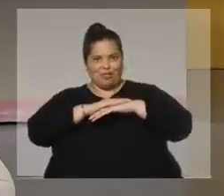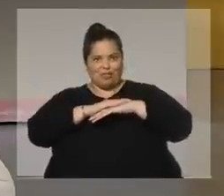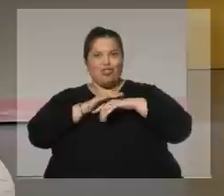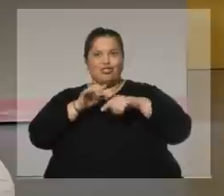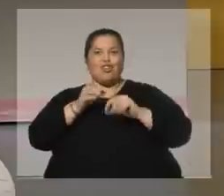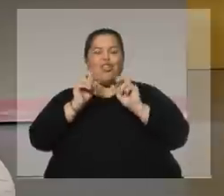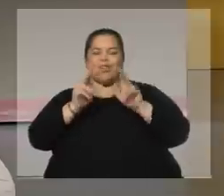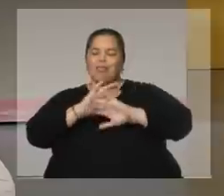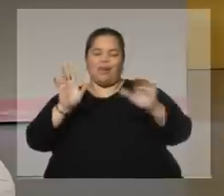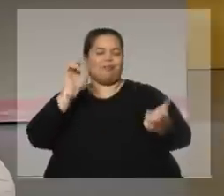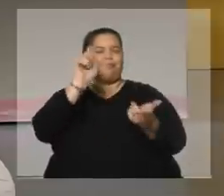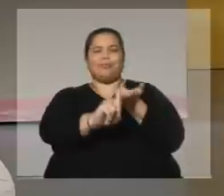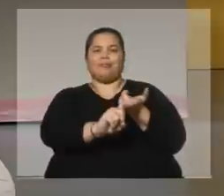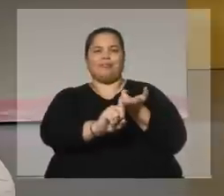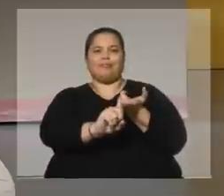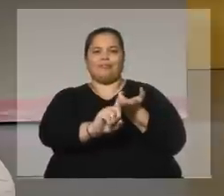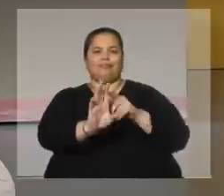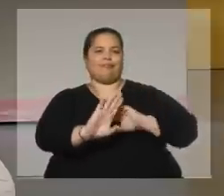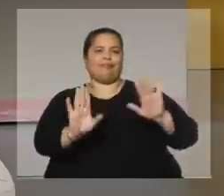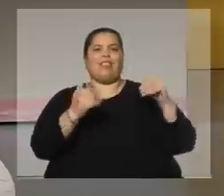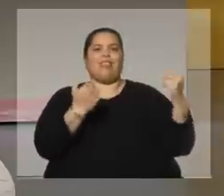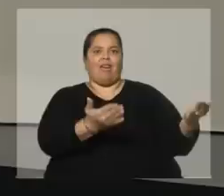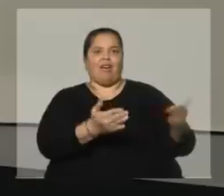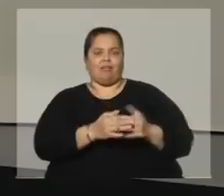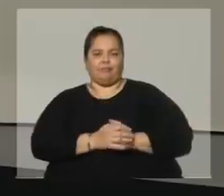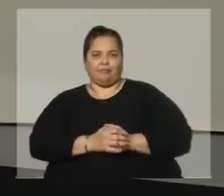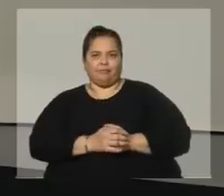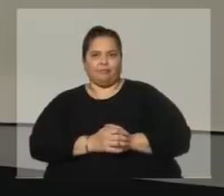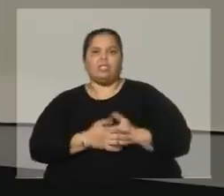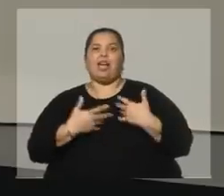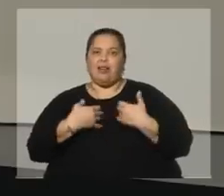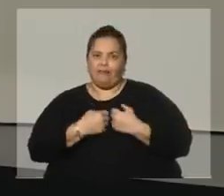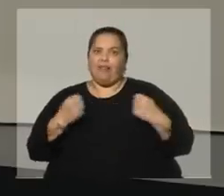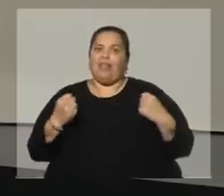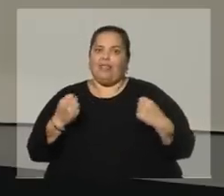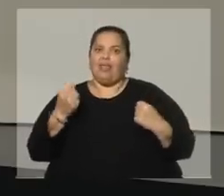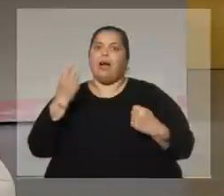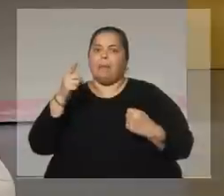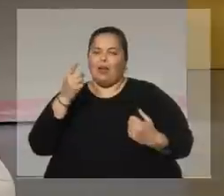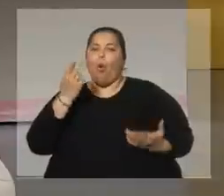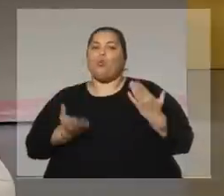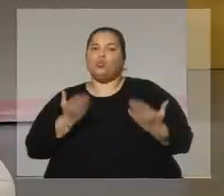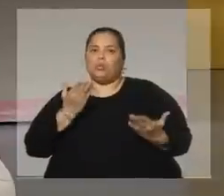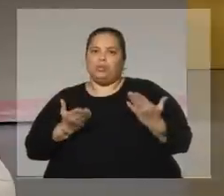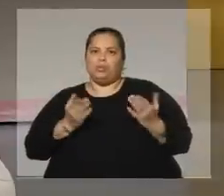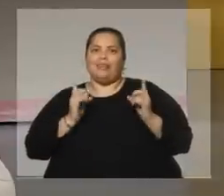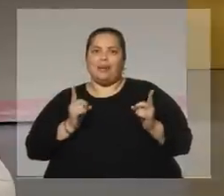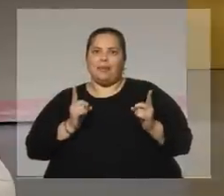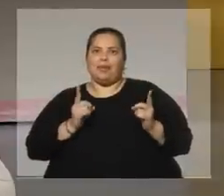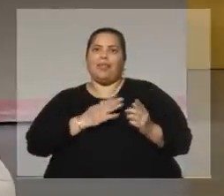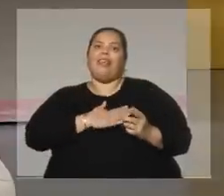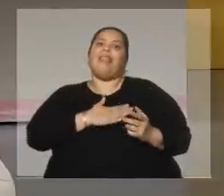que me tenía que casar. Un acto de valentía y además de justicia y de amor.